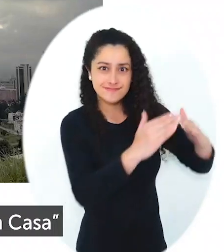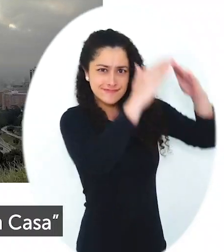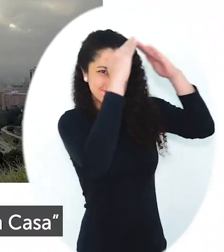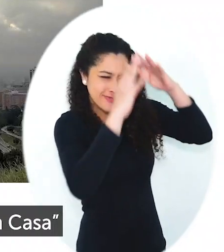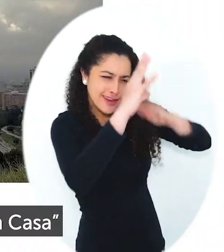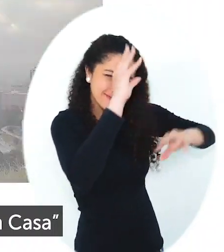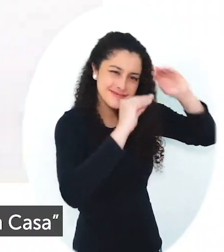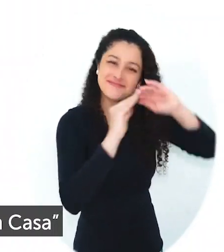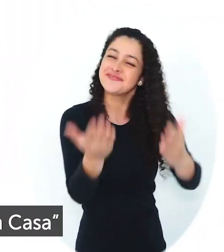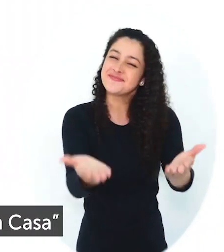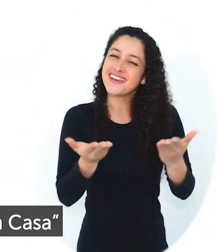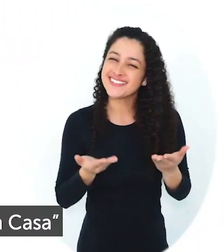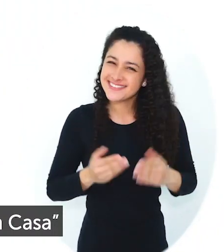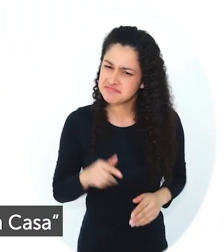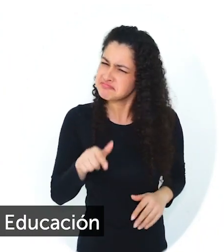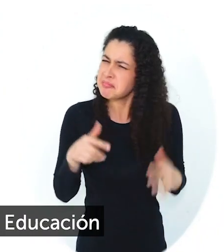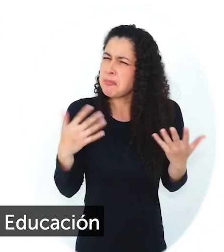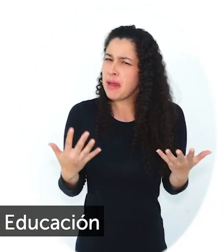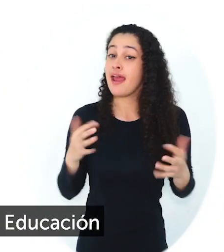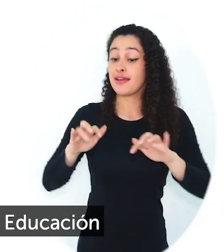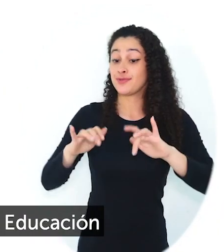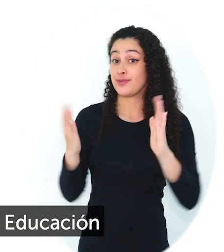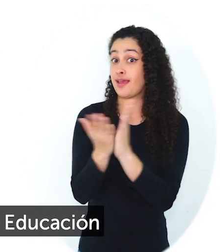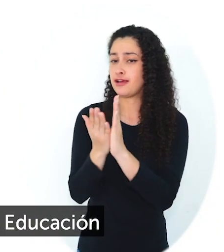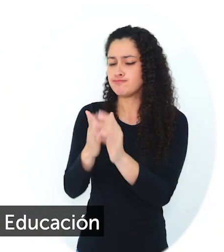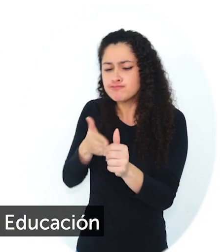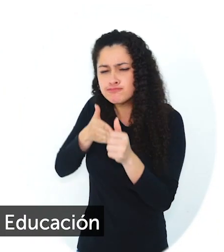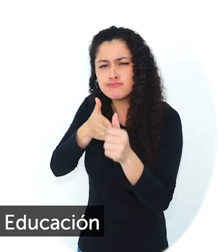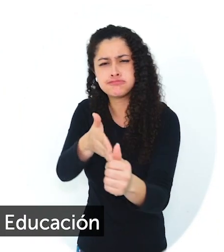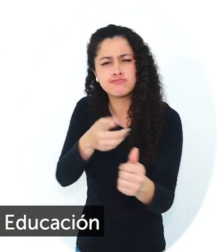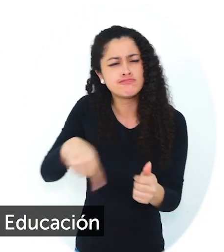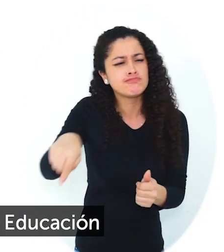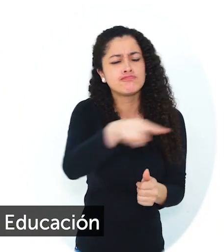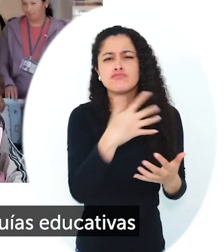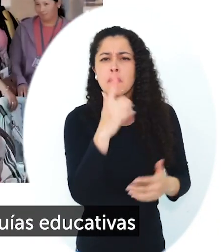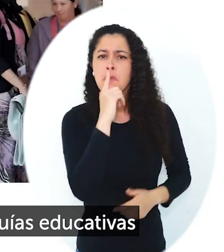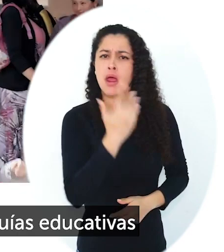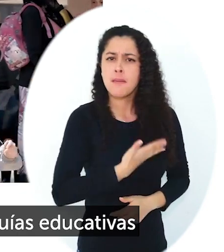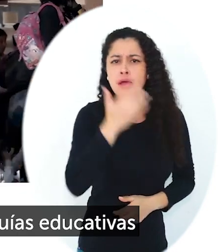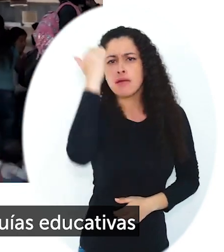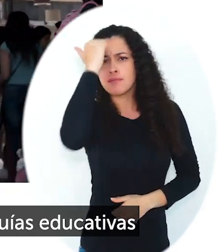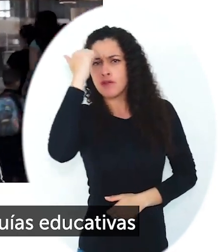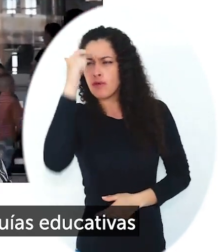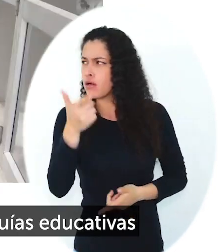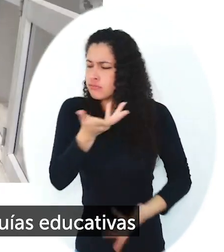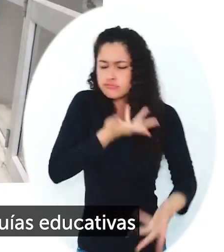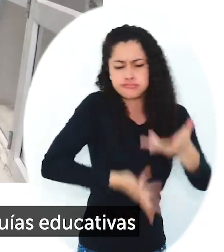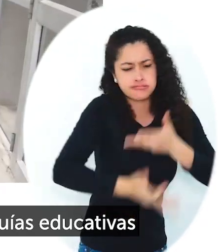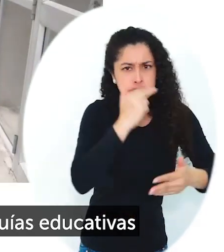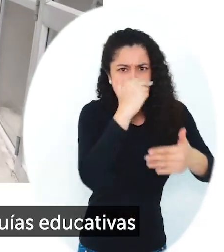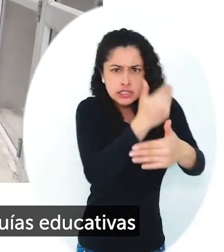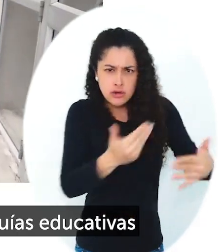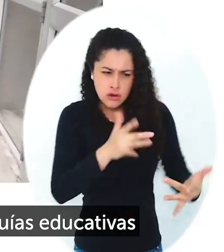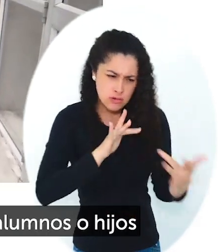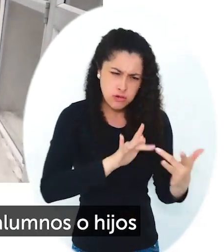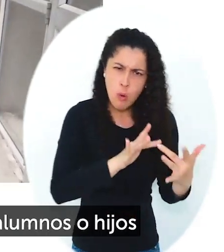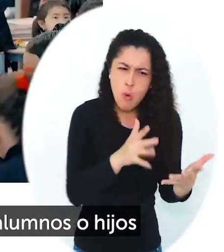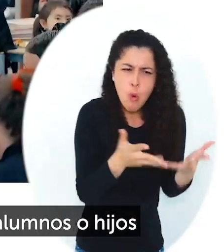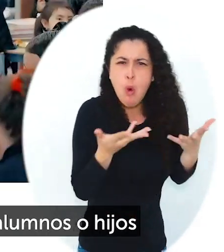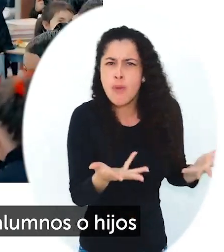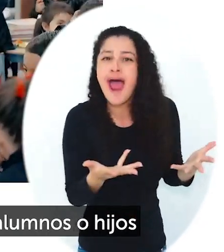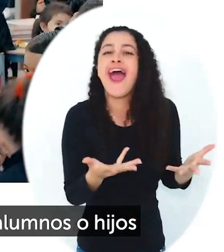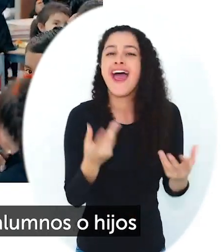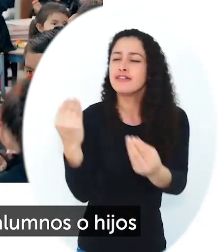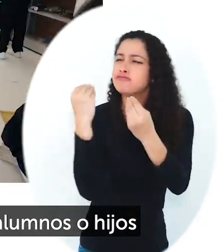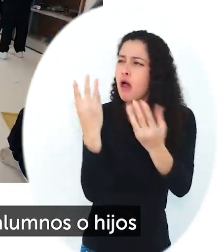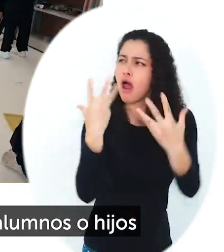Bienvenidos a Aprende en Casa, el micrositio de la Secretaría de Educación, en el que encontrarán diferentes guías educativas para que las